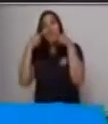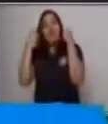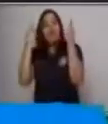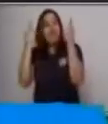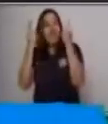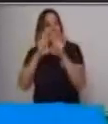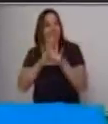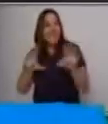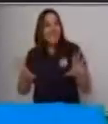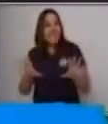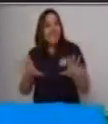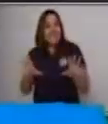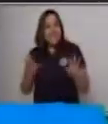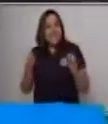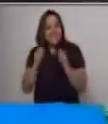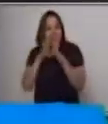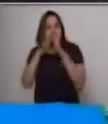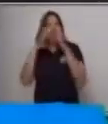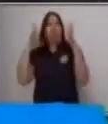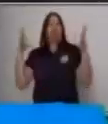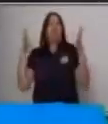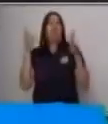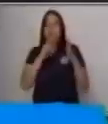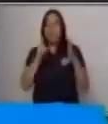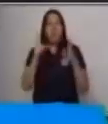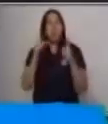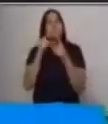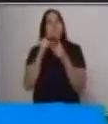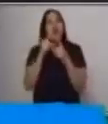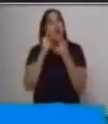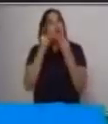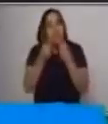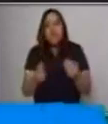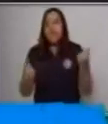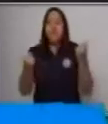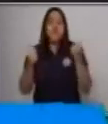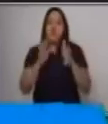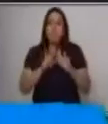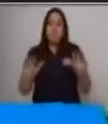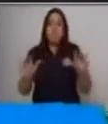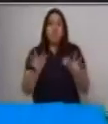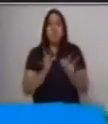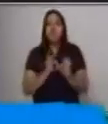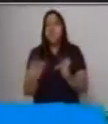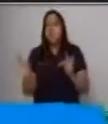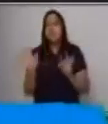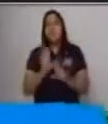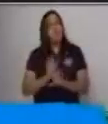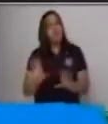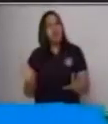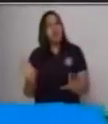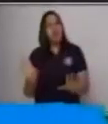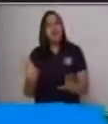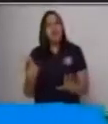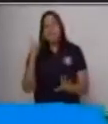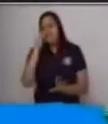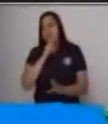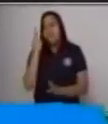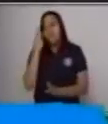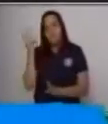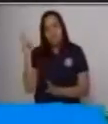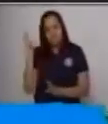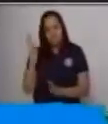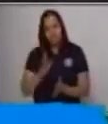descripción. Tienen que ser palabras concretas y certeras que describan la imagen que estamos viendo.